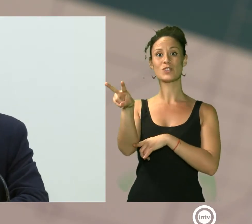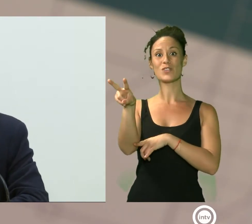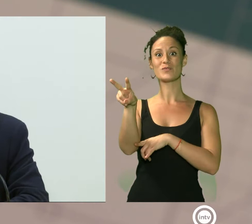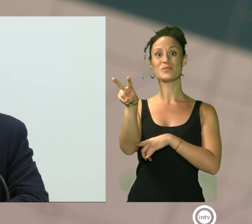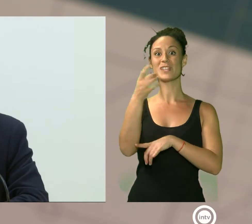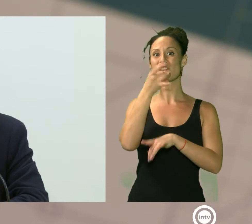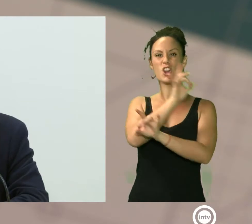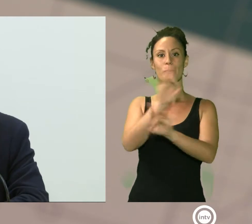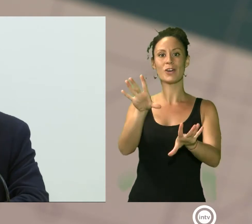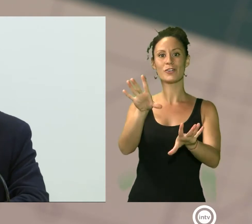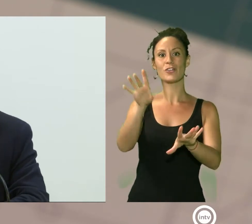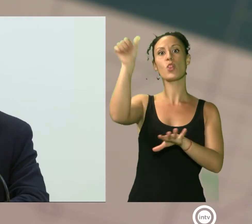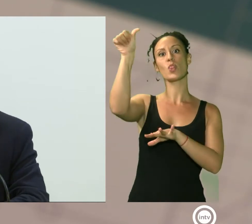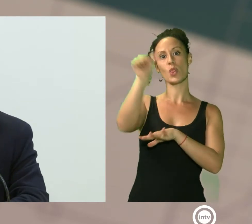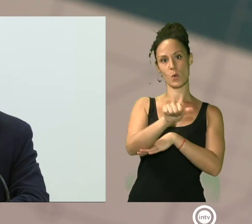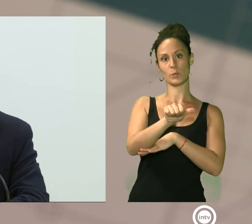el documental